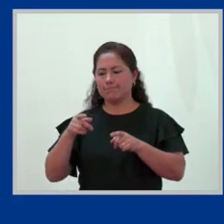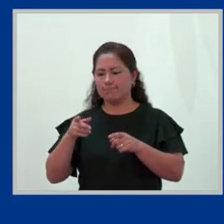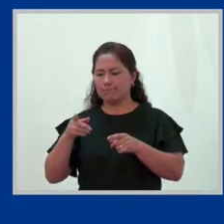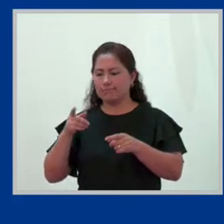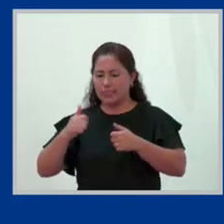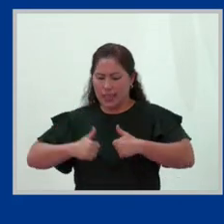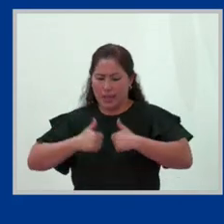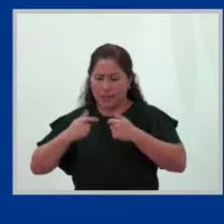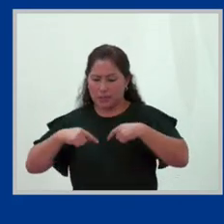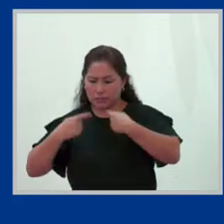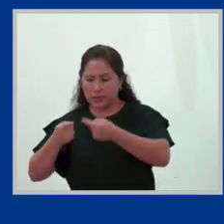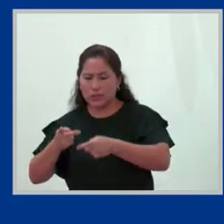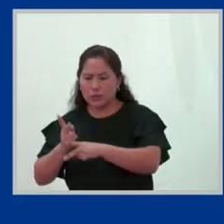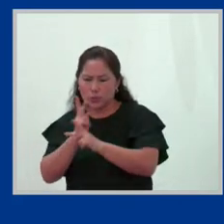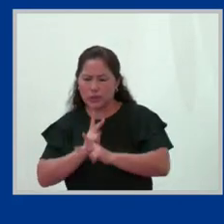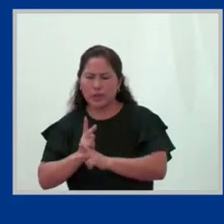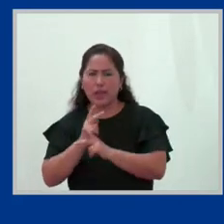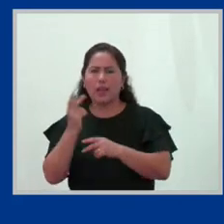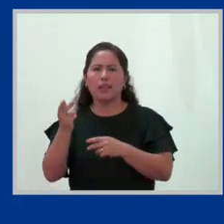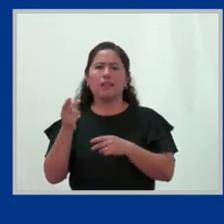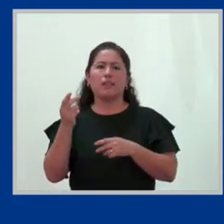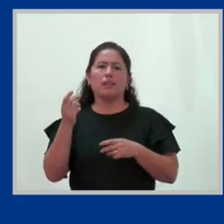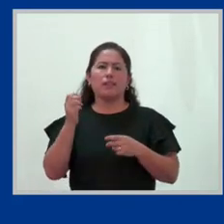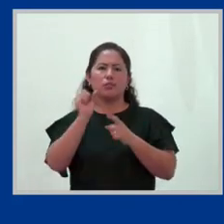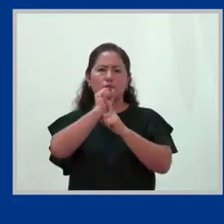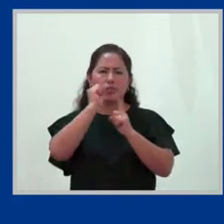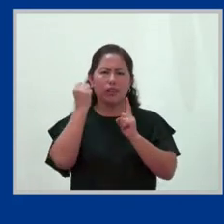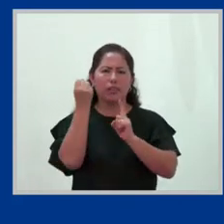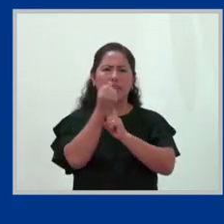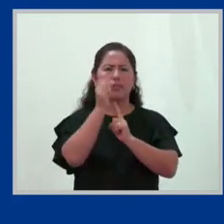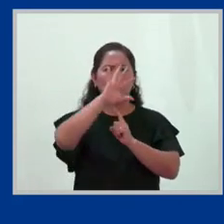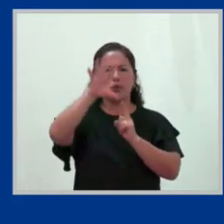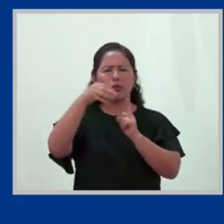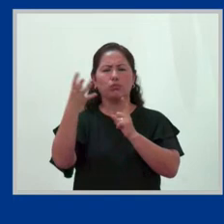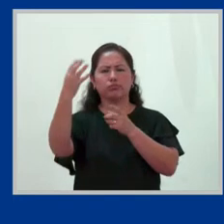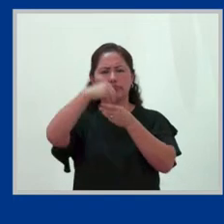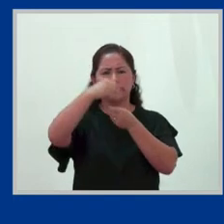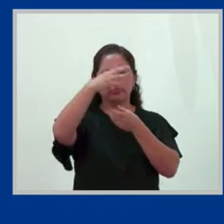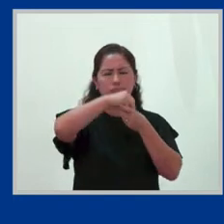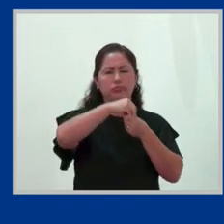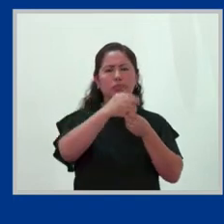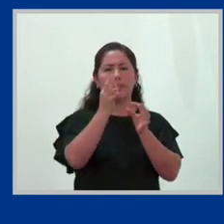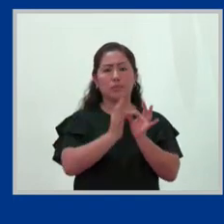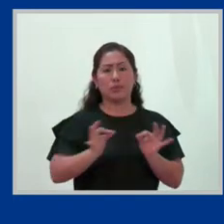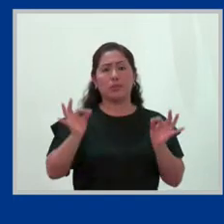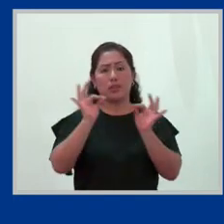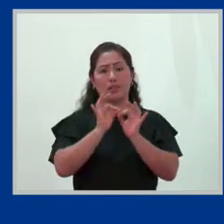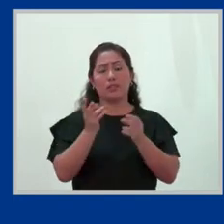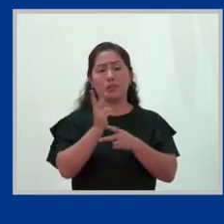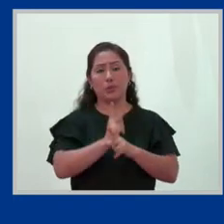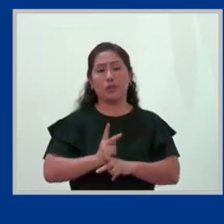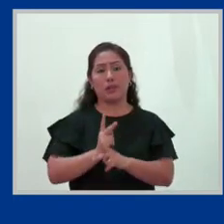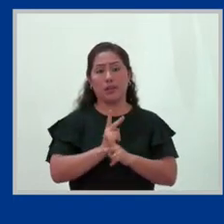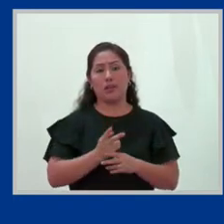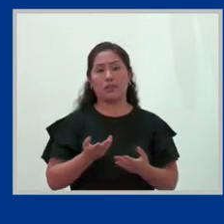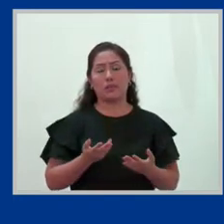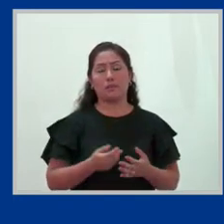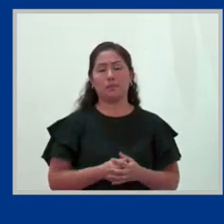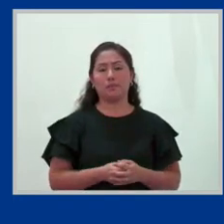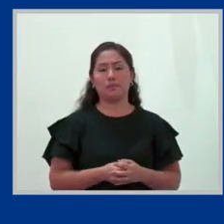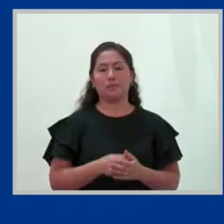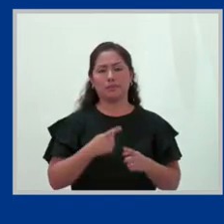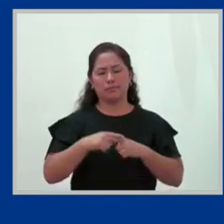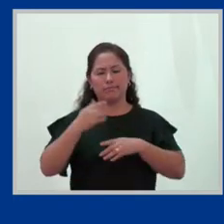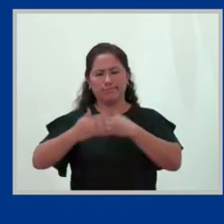para que el Estado, la sociedad, todos nos involucremos a la importancia de los cuidados. Se van teniendo